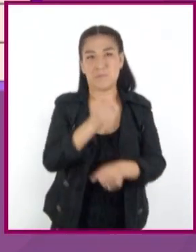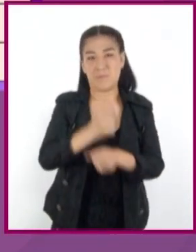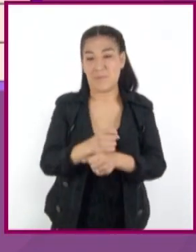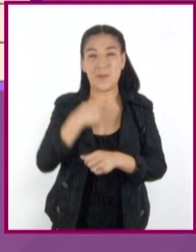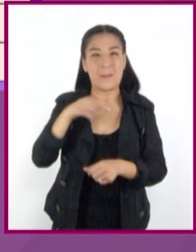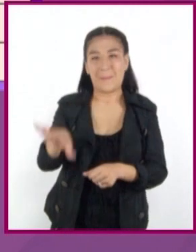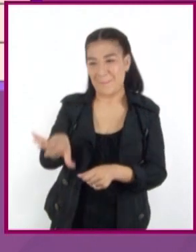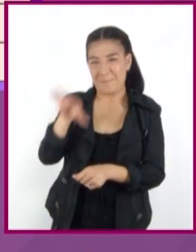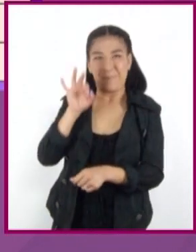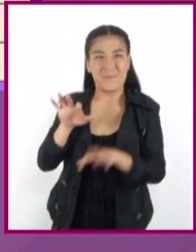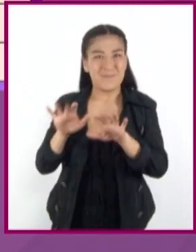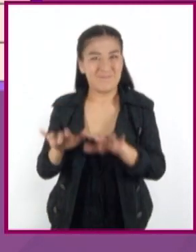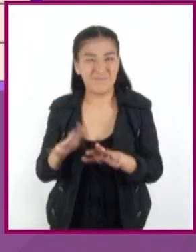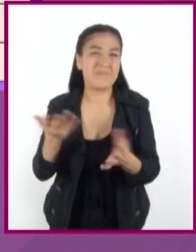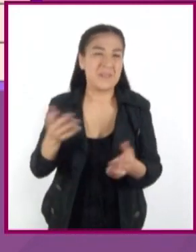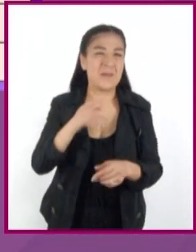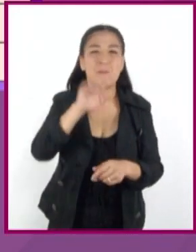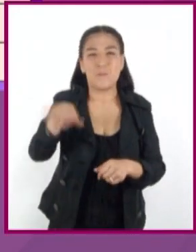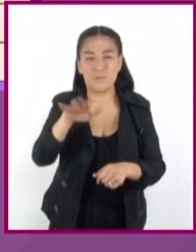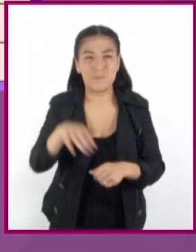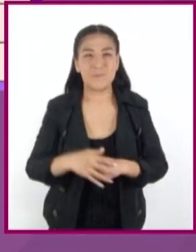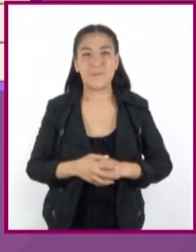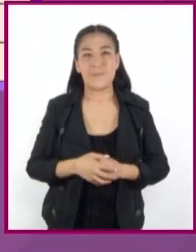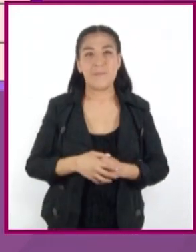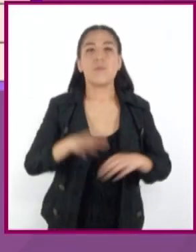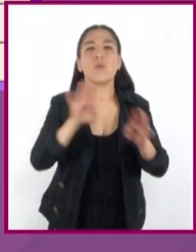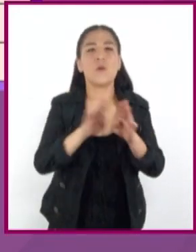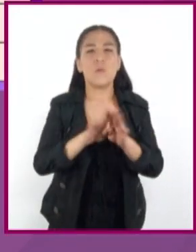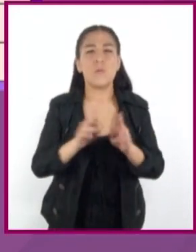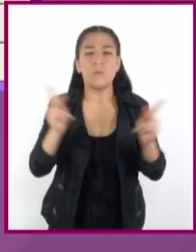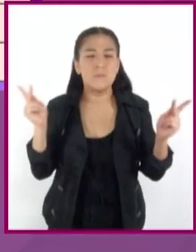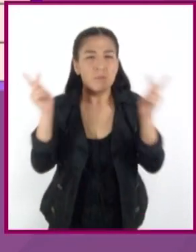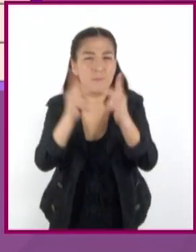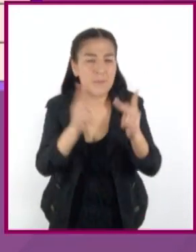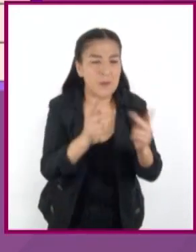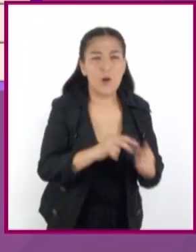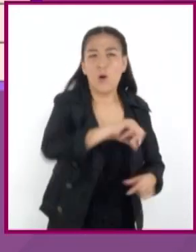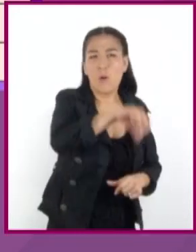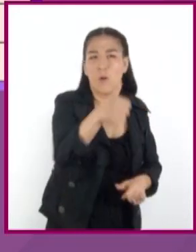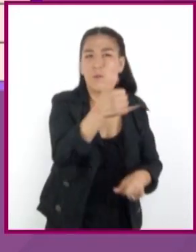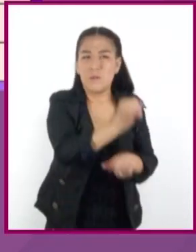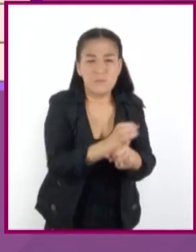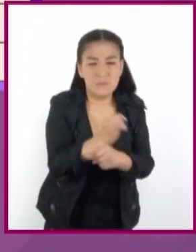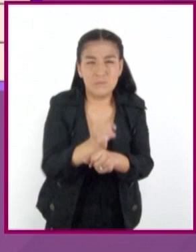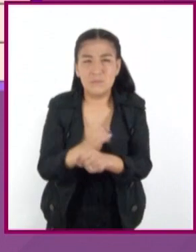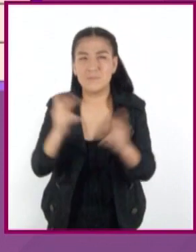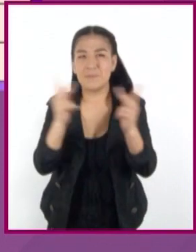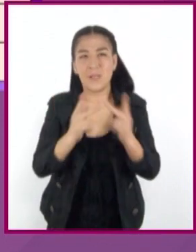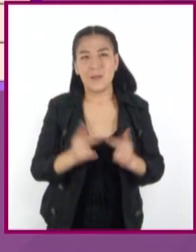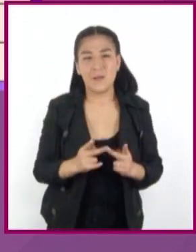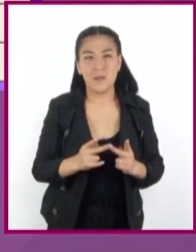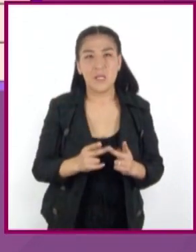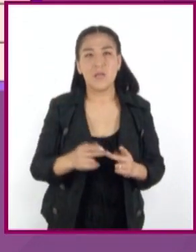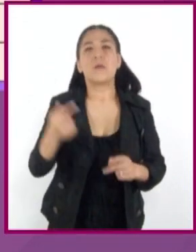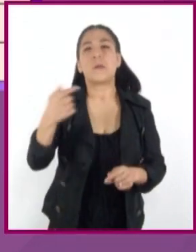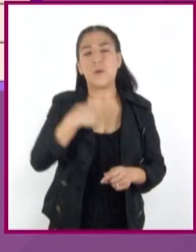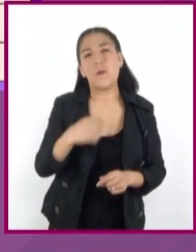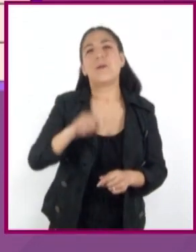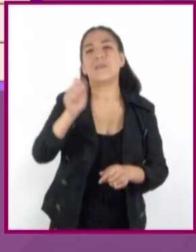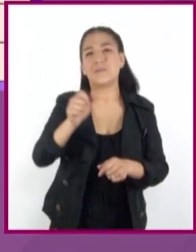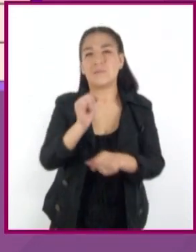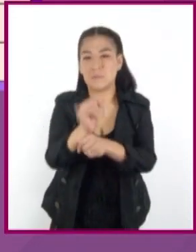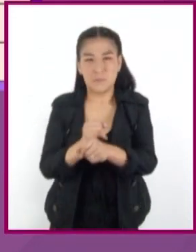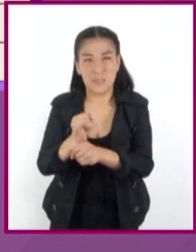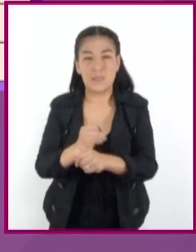encontrado, contrasto la información de diversas fuentes, consulto información en